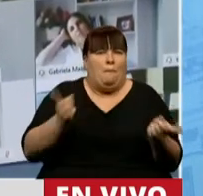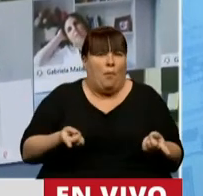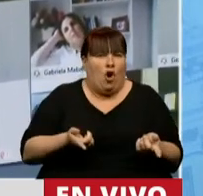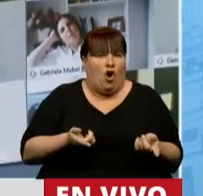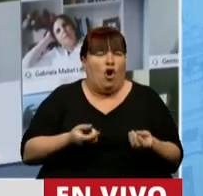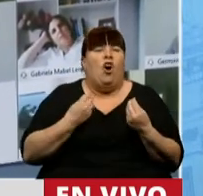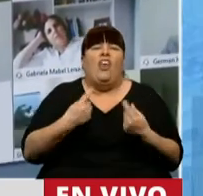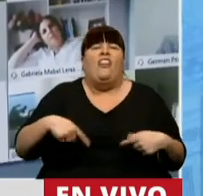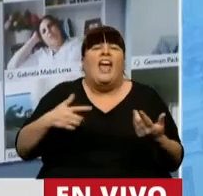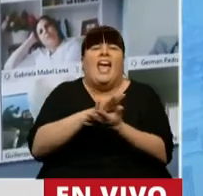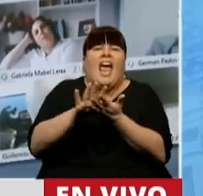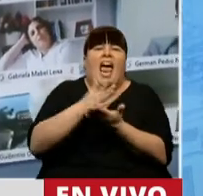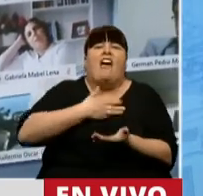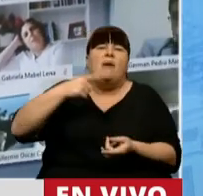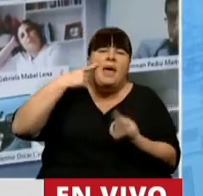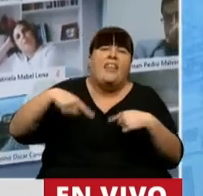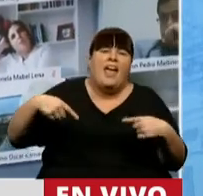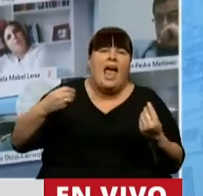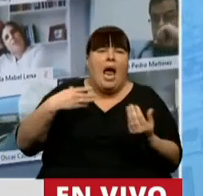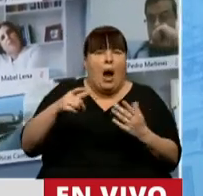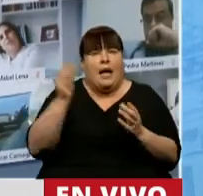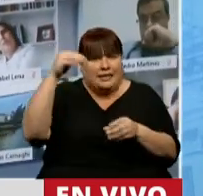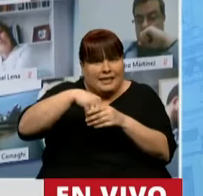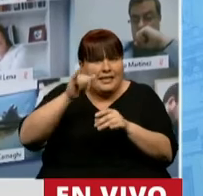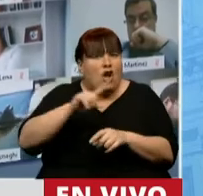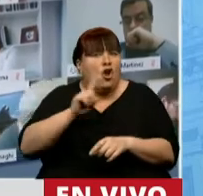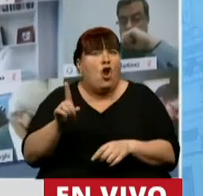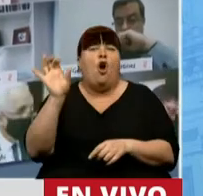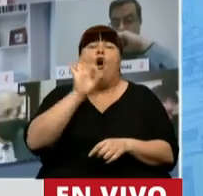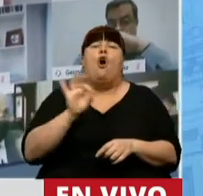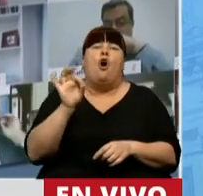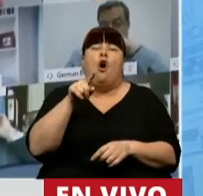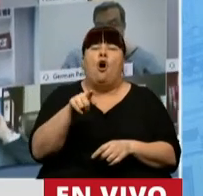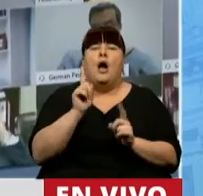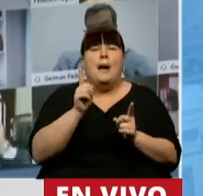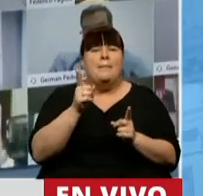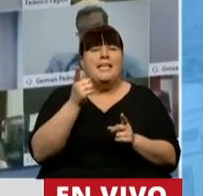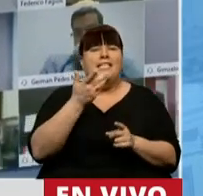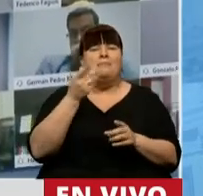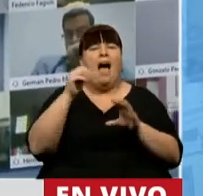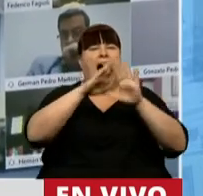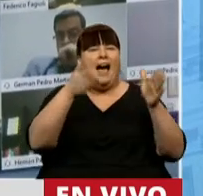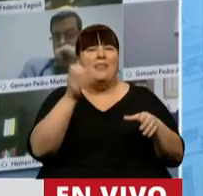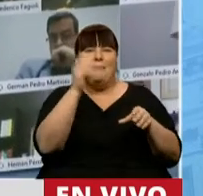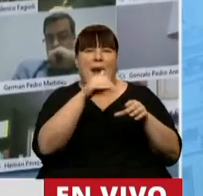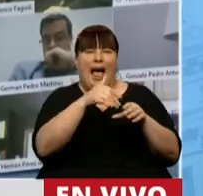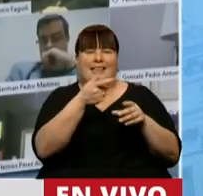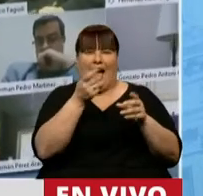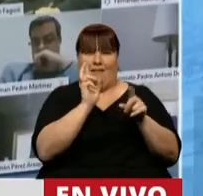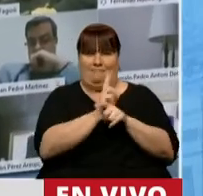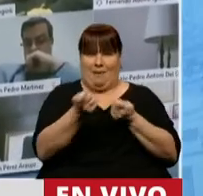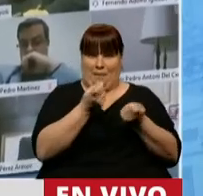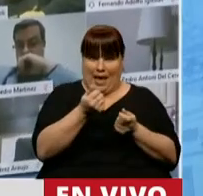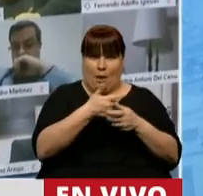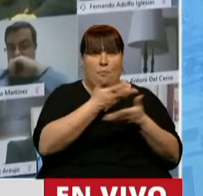qué se estaba negociando con el FMI, si esto iba a ser parte o si este mismo Fondo Fiduciario Público